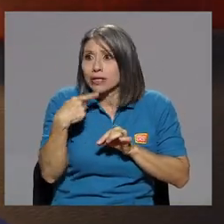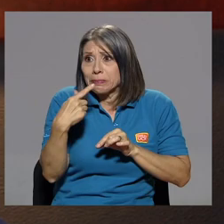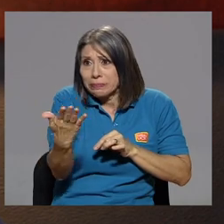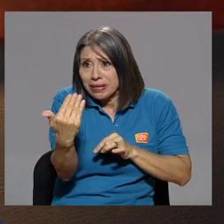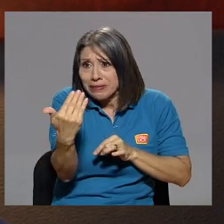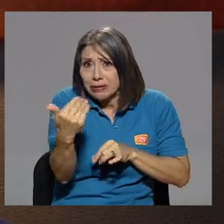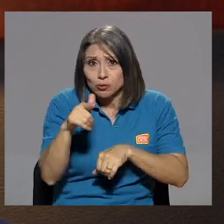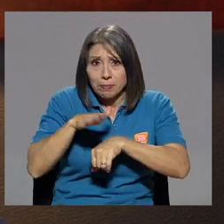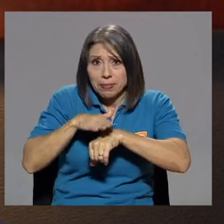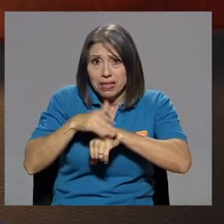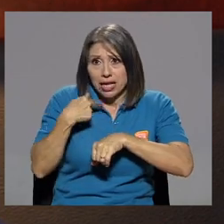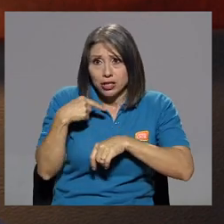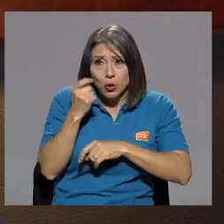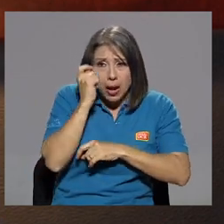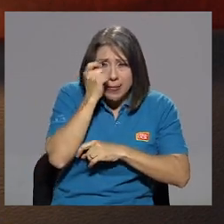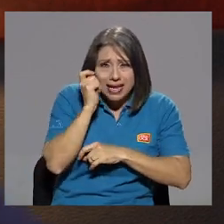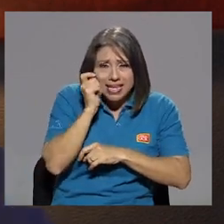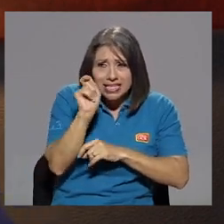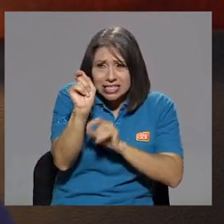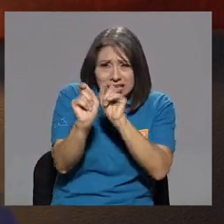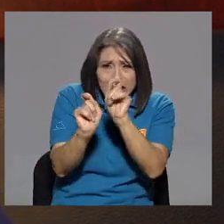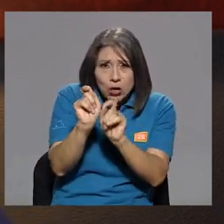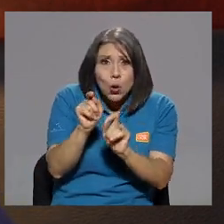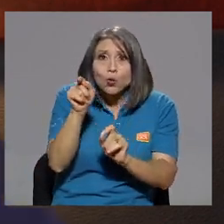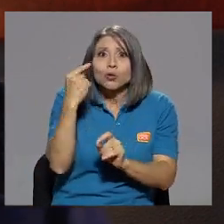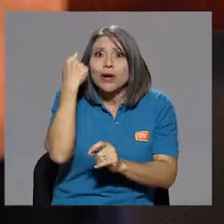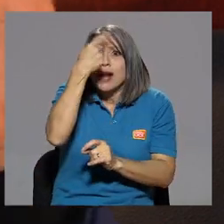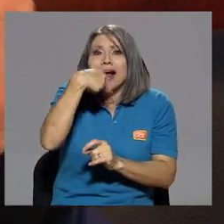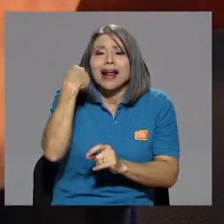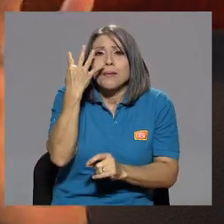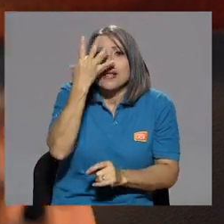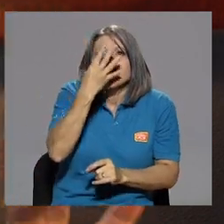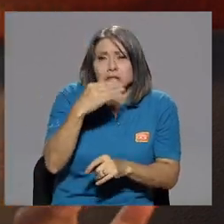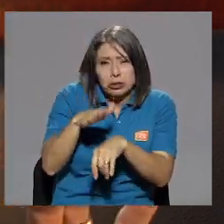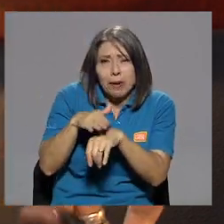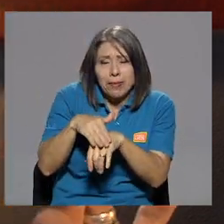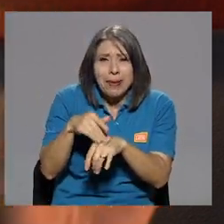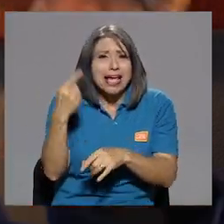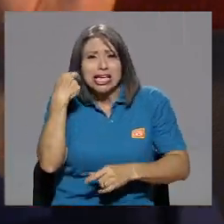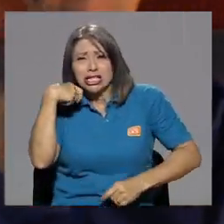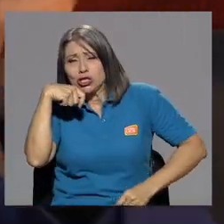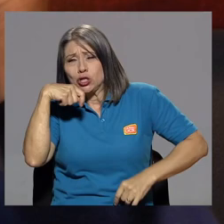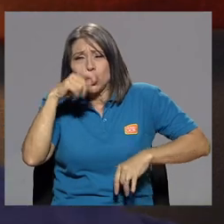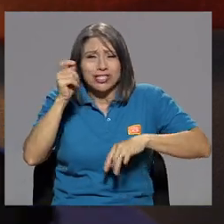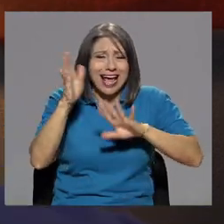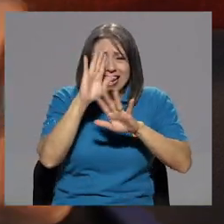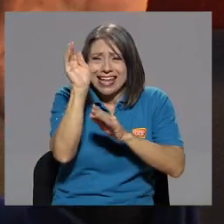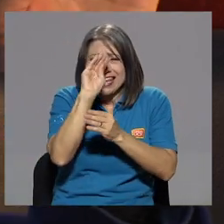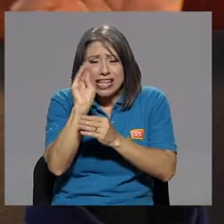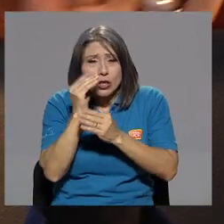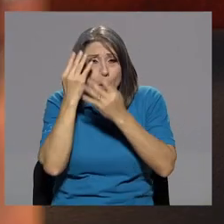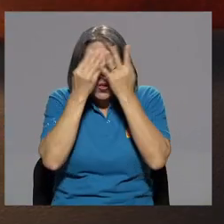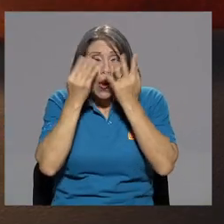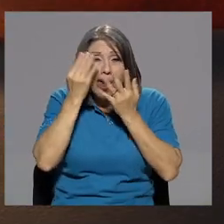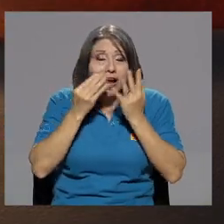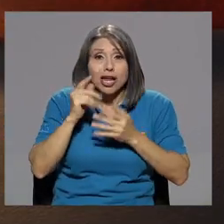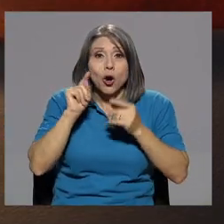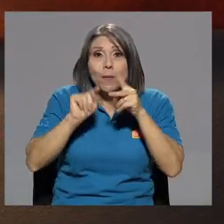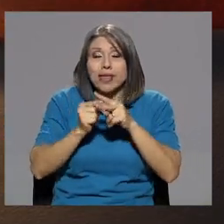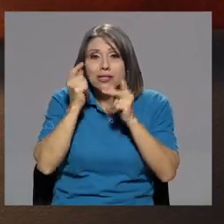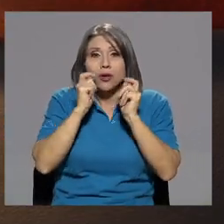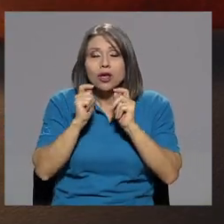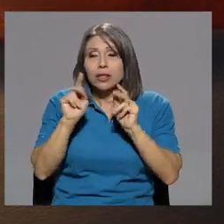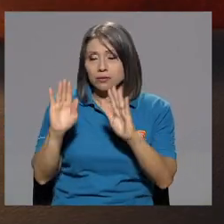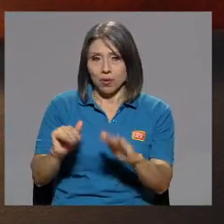Usted me permite que yo la maquille. Porque usted tiene una cara preciosa, pero permítame. Y pa, pa, ya le quito todo y comienzo. Y